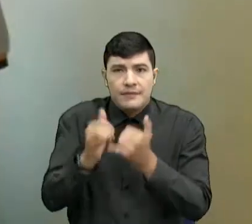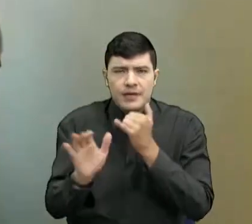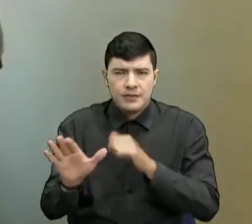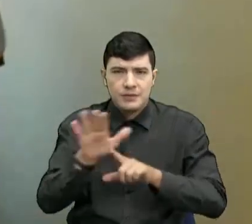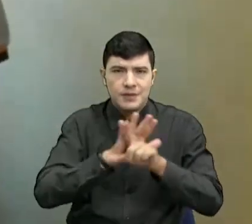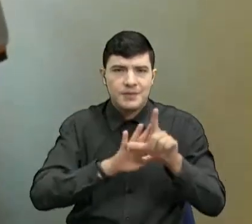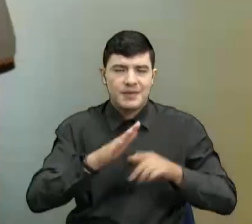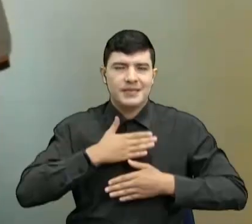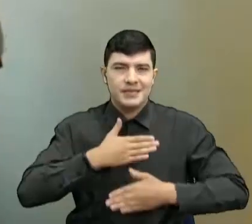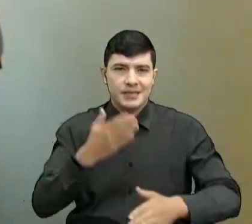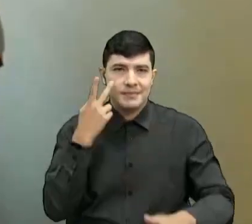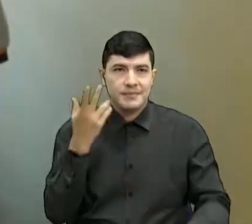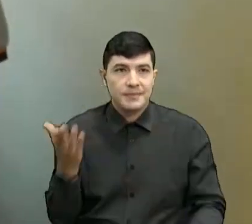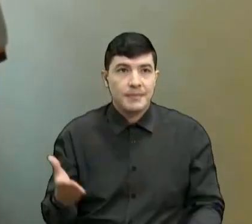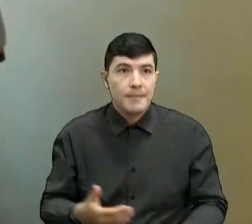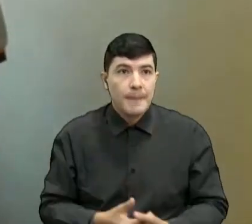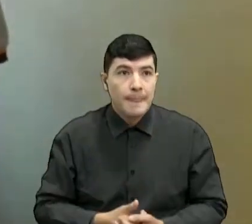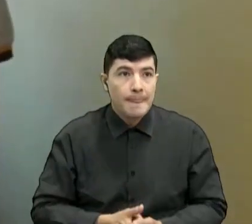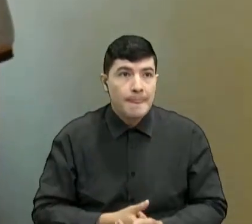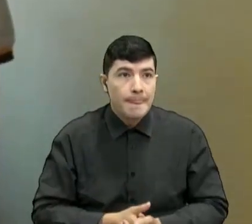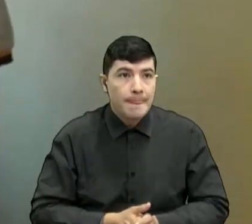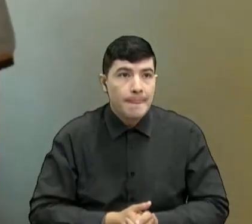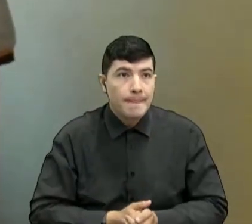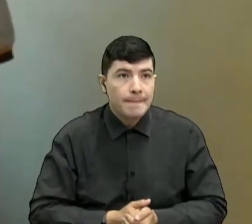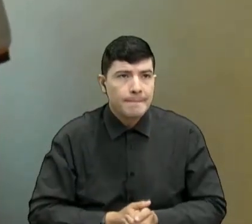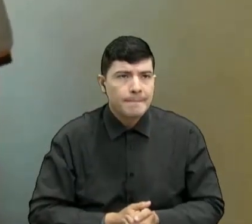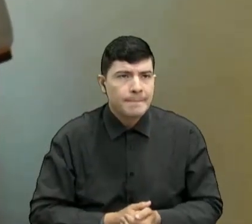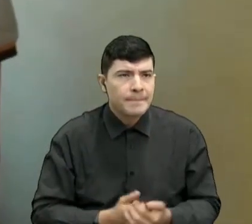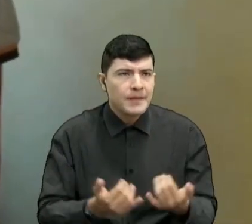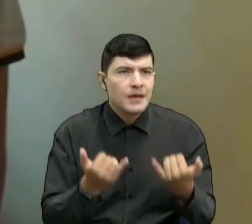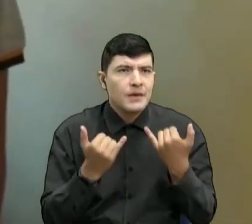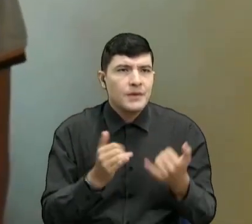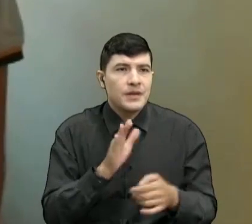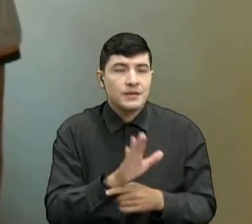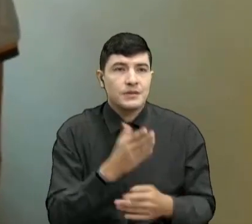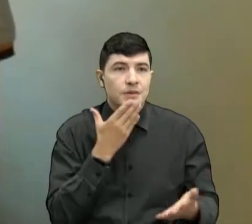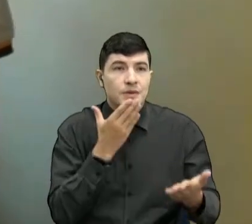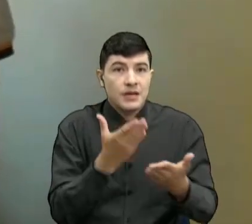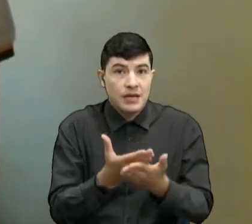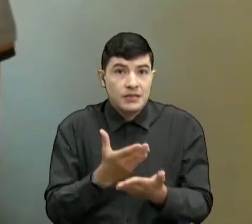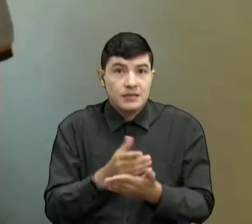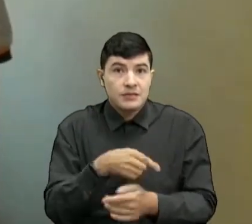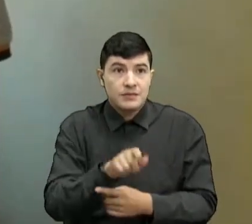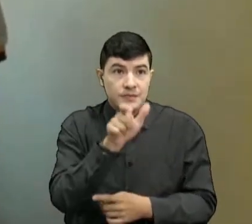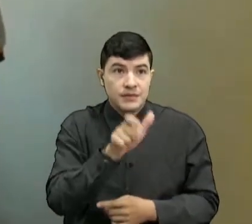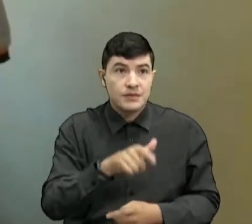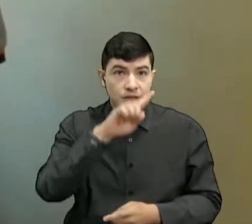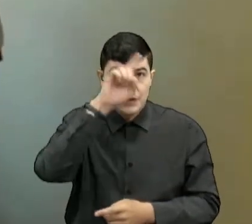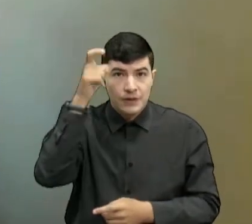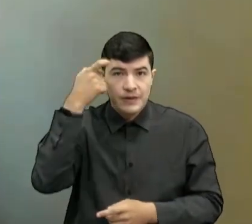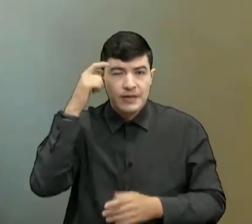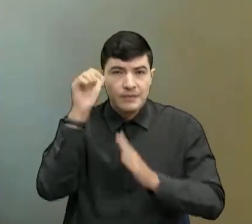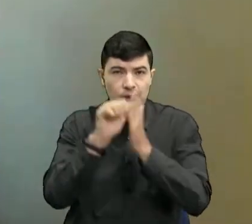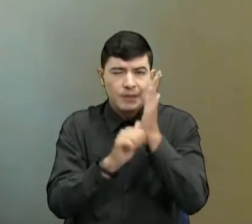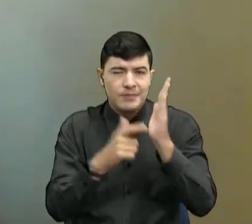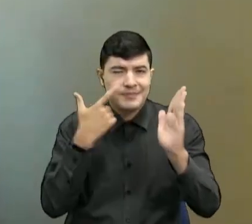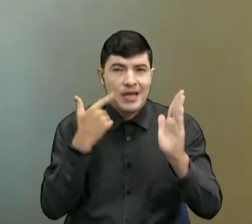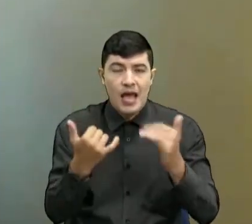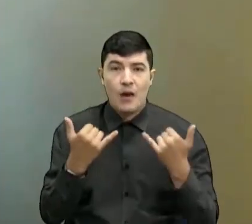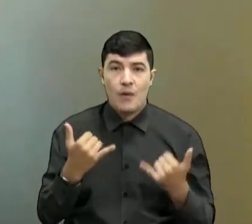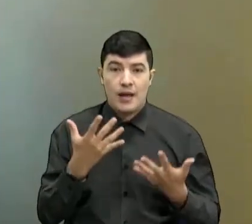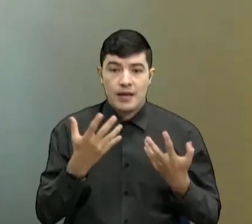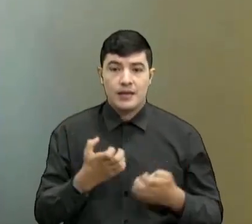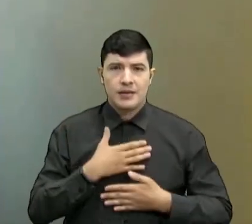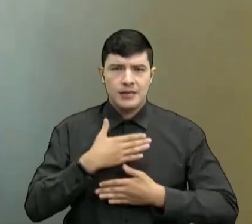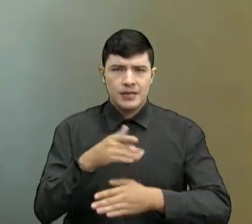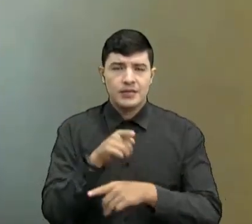en saludo. Quiero mucho agradecer a nuestro señor progredador por darnos este programa tan maravilloso. Y quiero darle un saludo a mi colegio